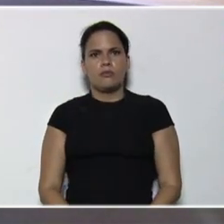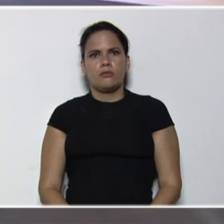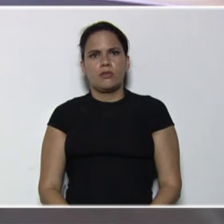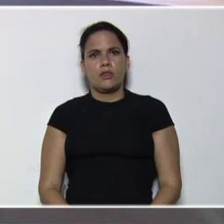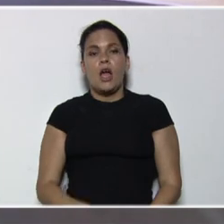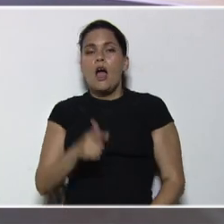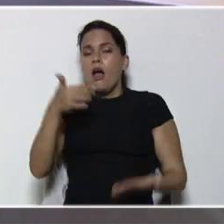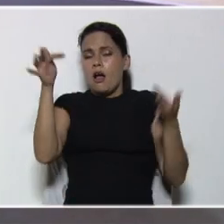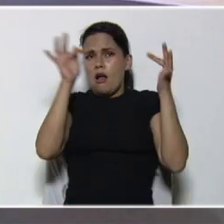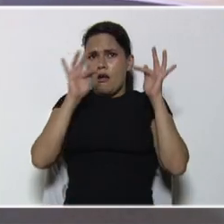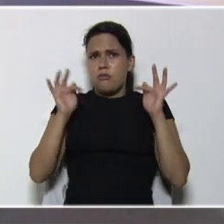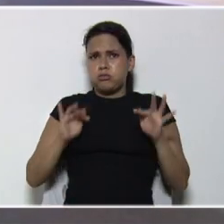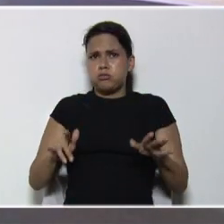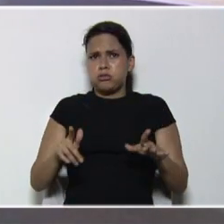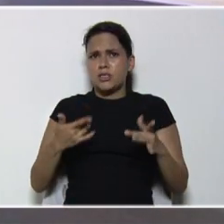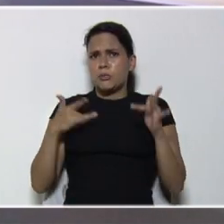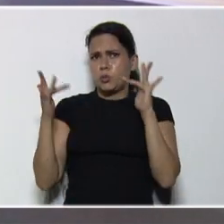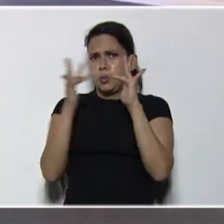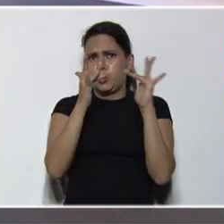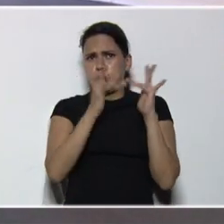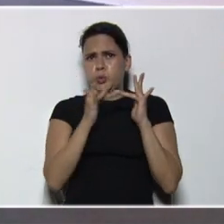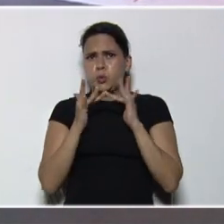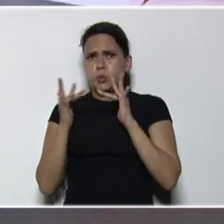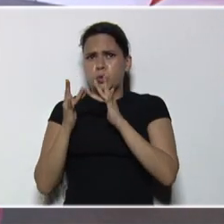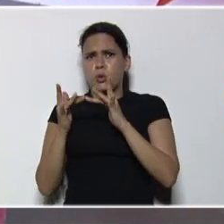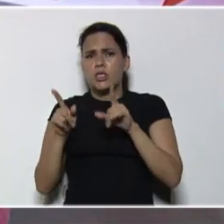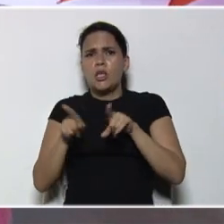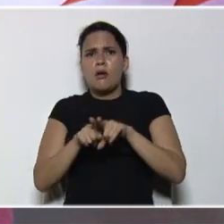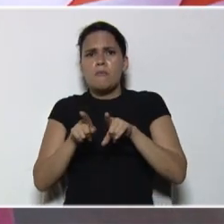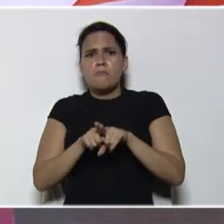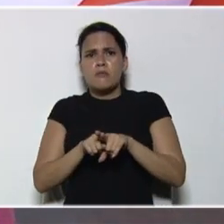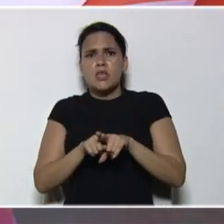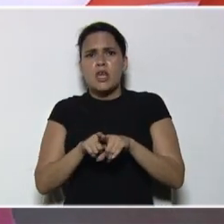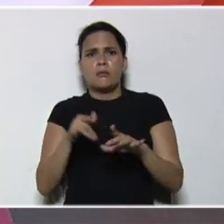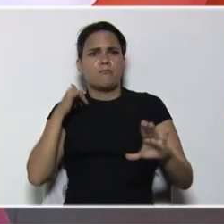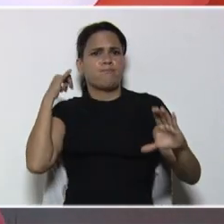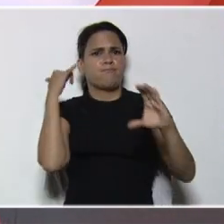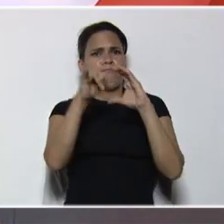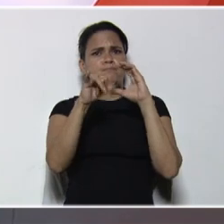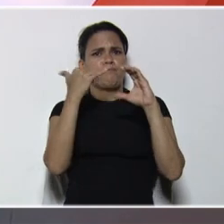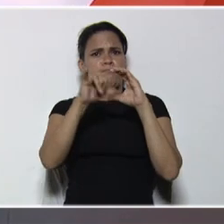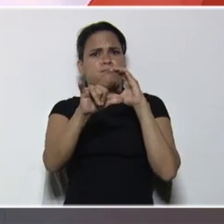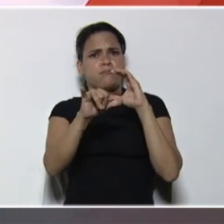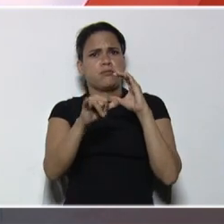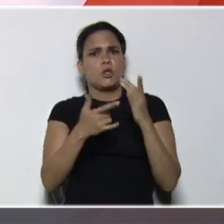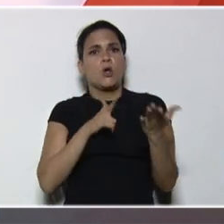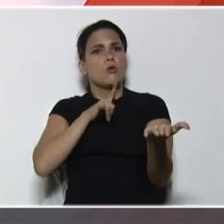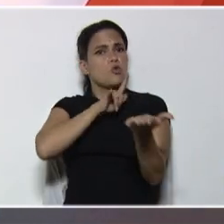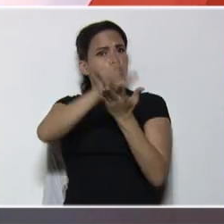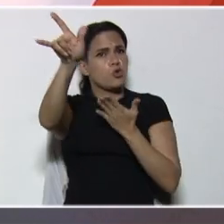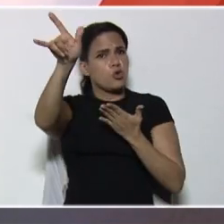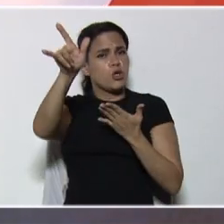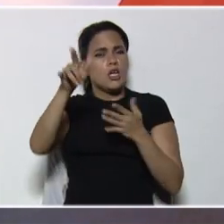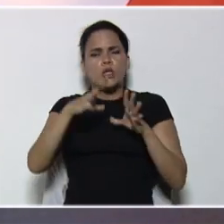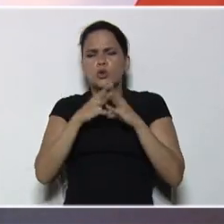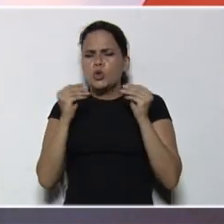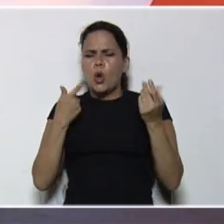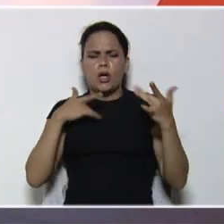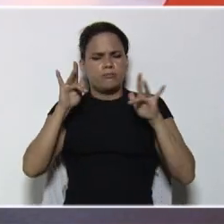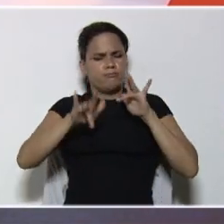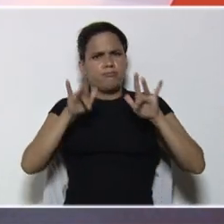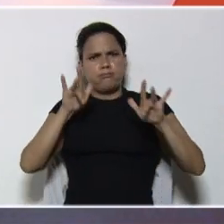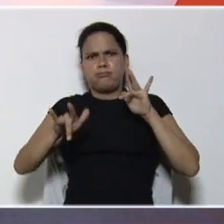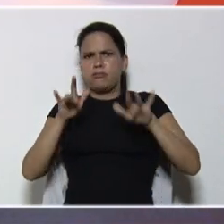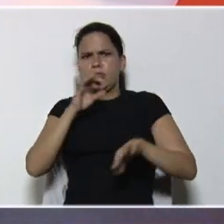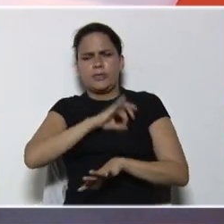De esa manera nos mantenemos conectados también en nuestra página oficial de YouTube, nuestro canal de Telegram y las redes sociales de